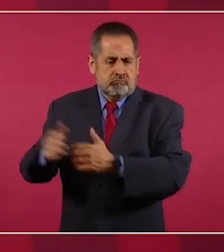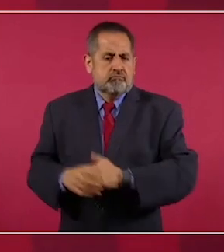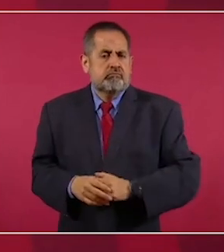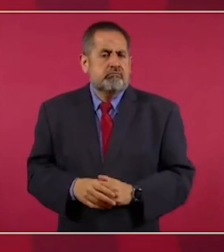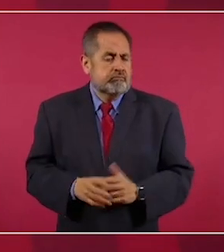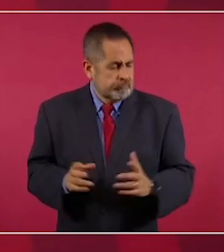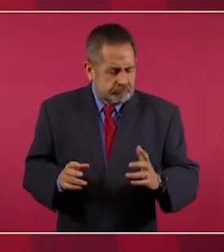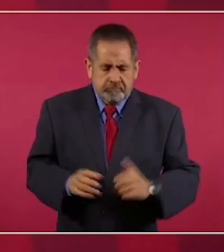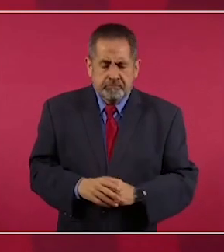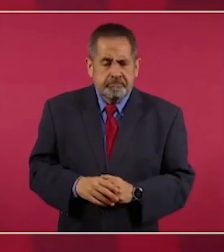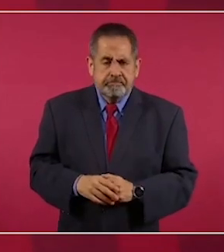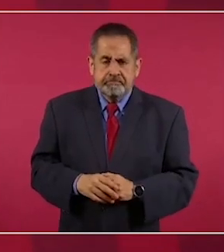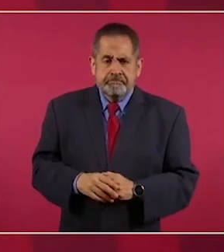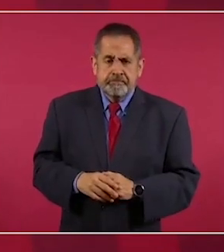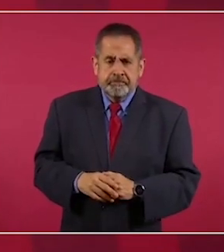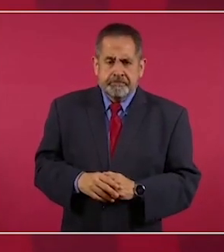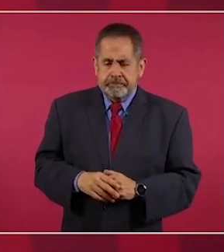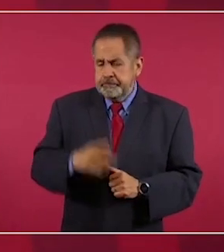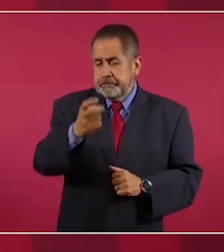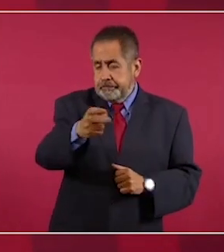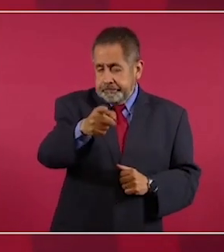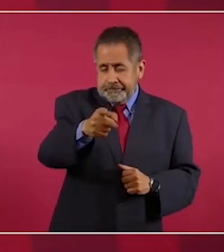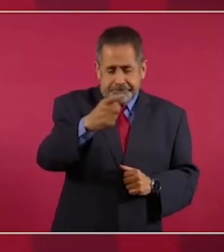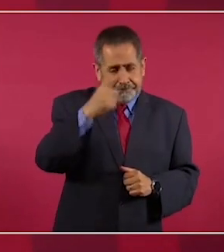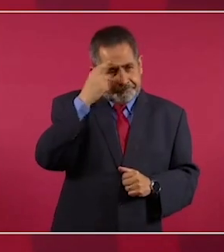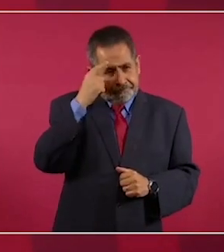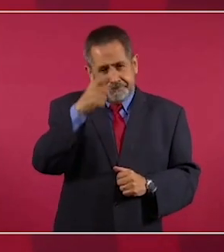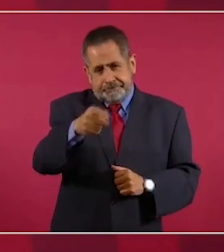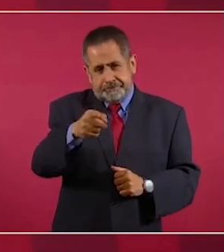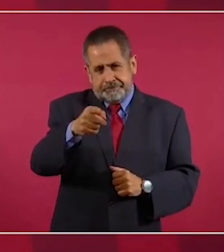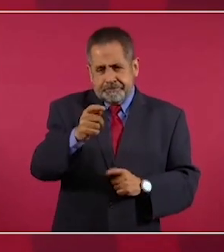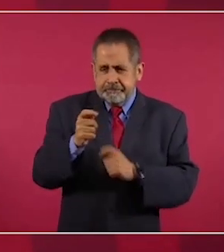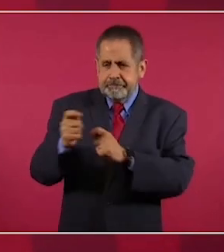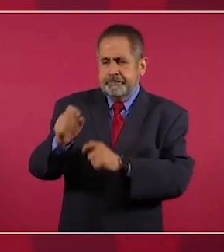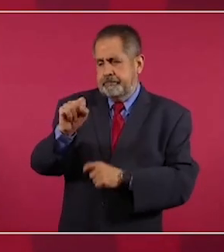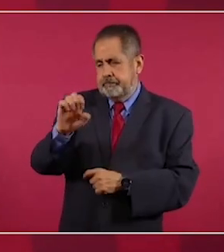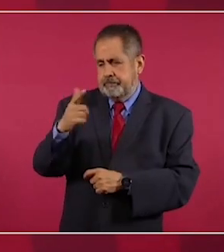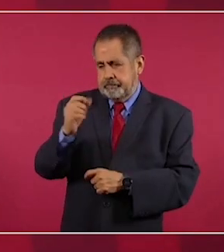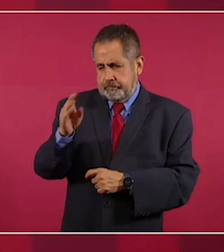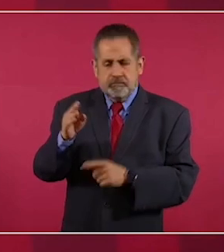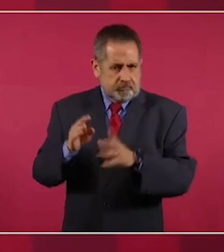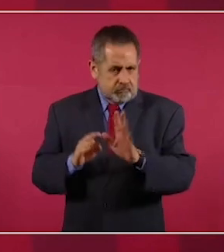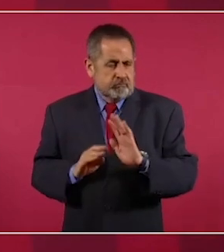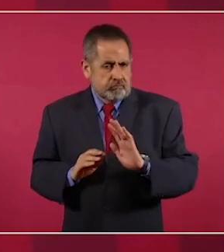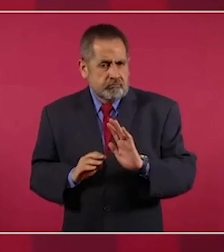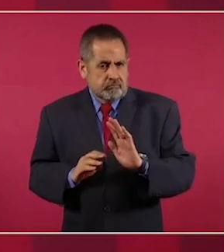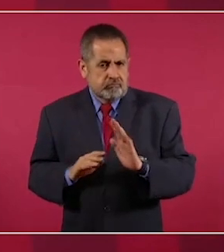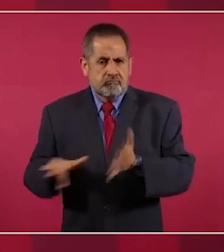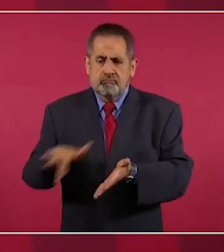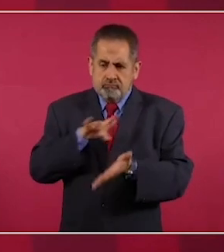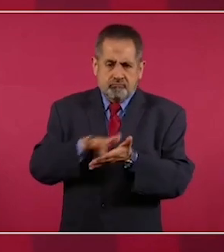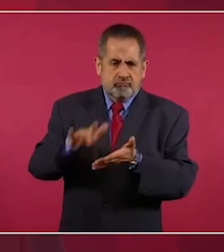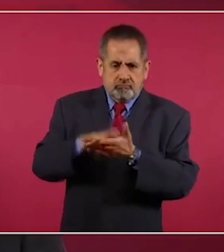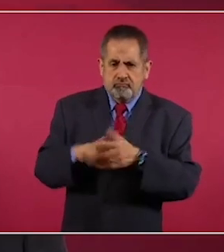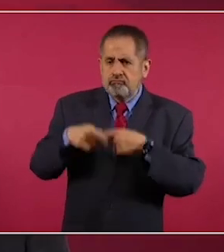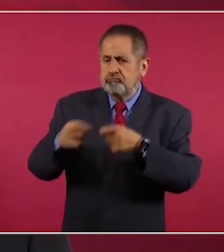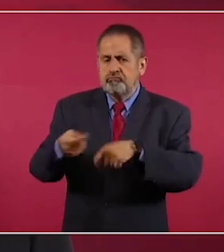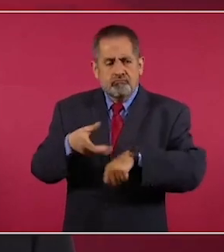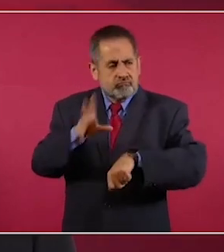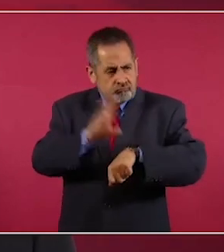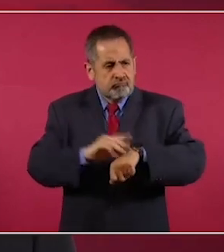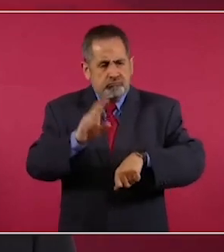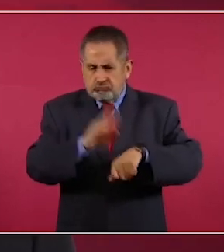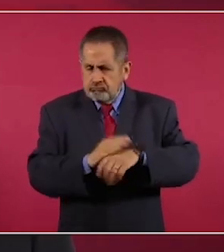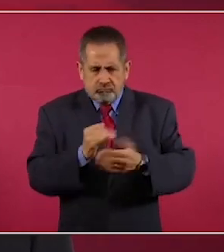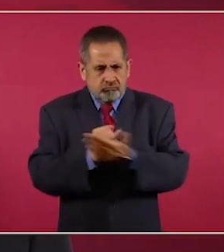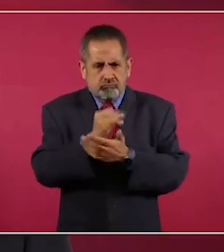en este caso ayudamos dando las autorizaciones,